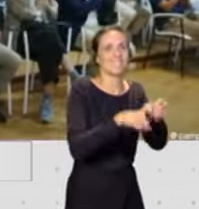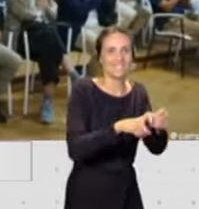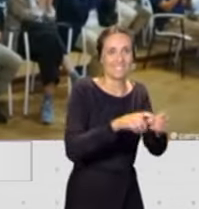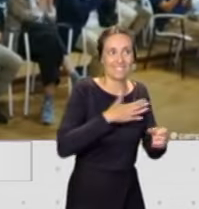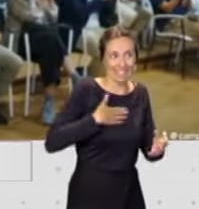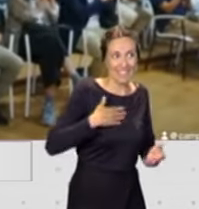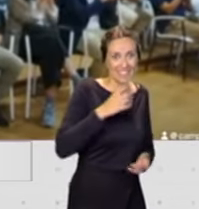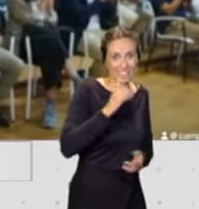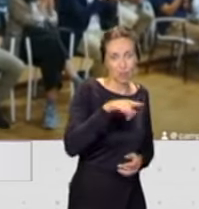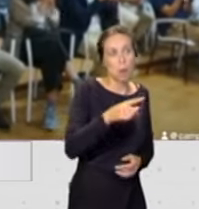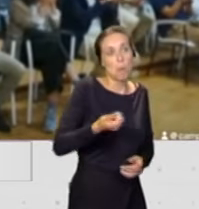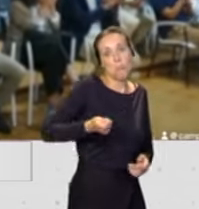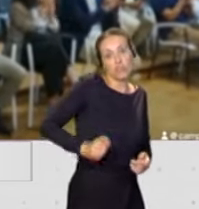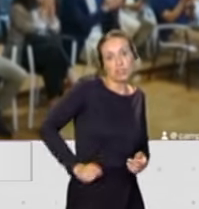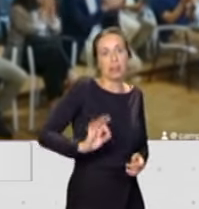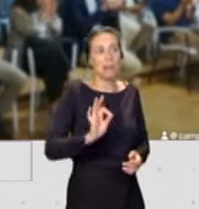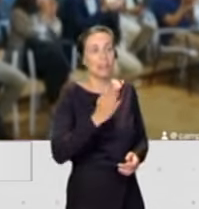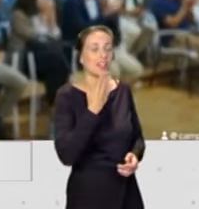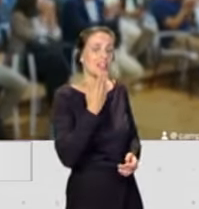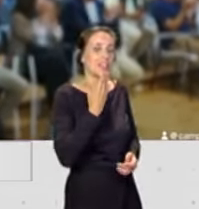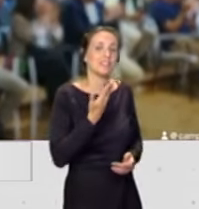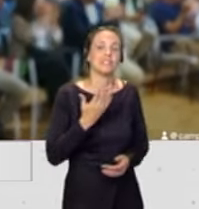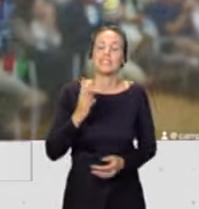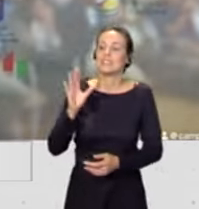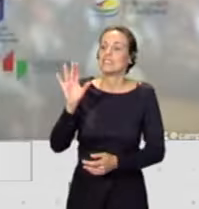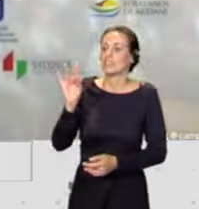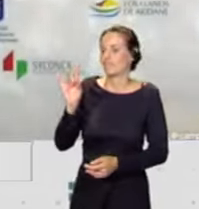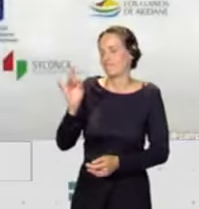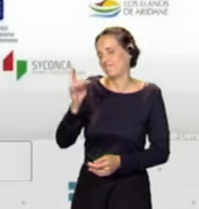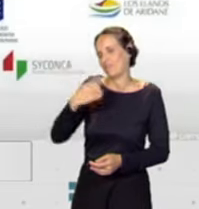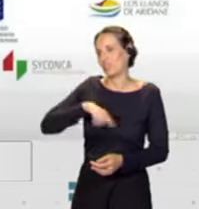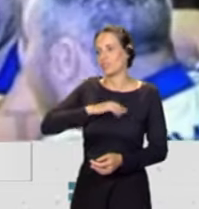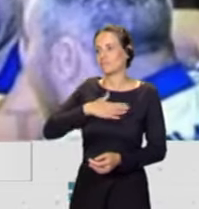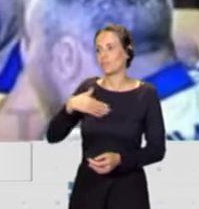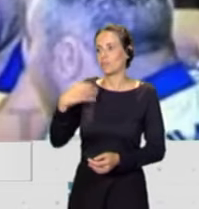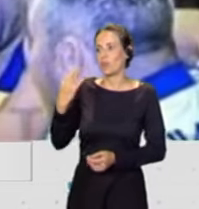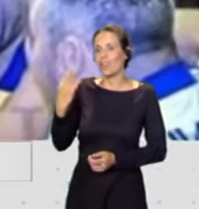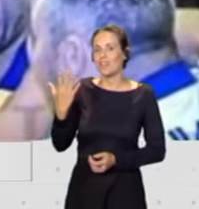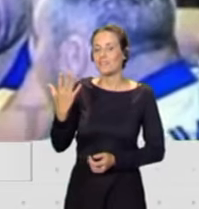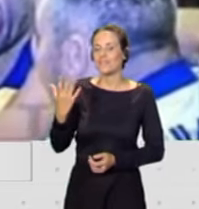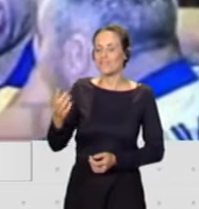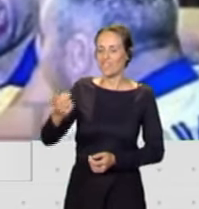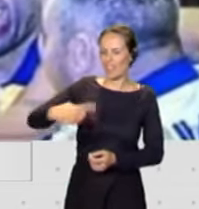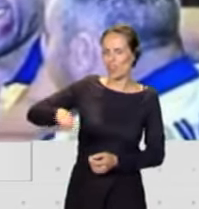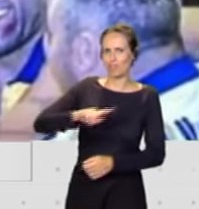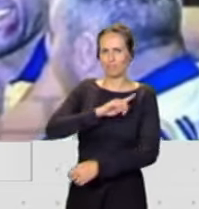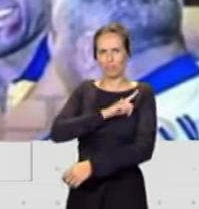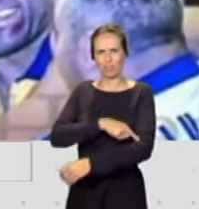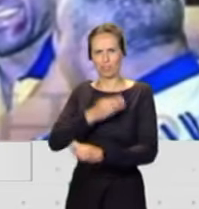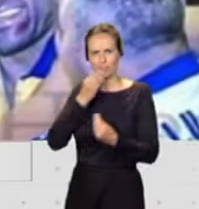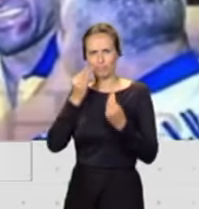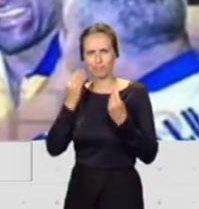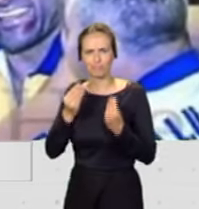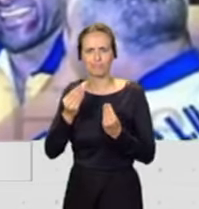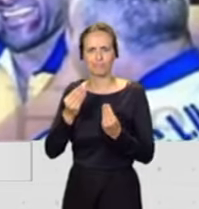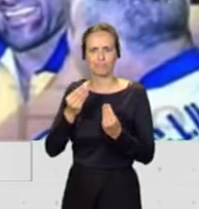Sí, la verdad es que nosotros lo que buscamos es que sean grandes deportistas, grandes